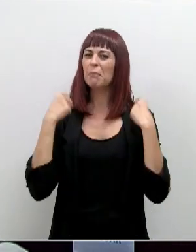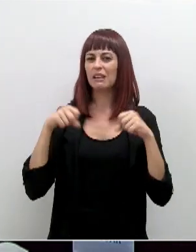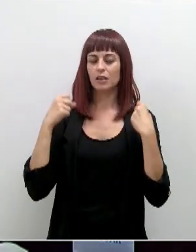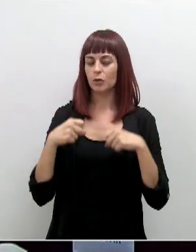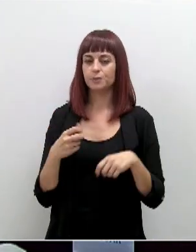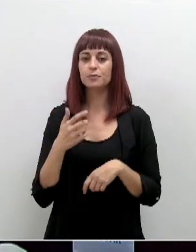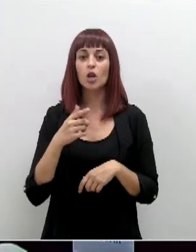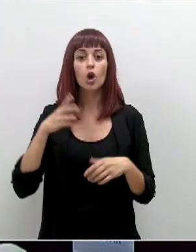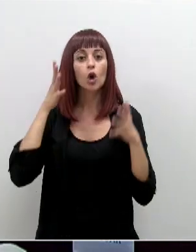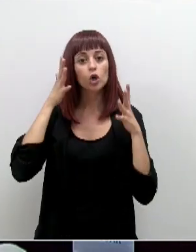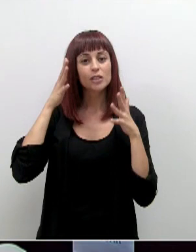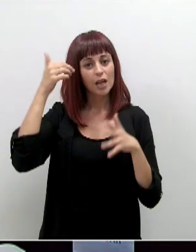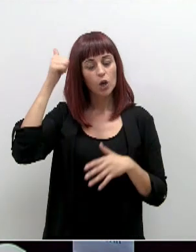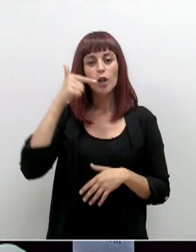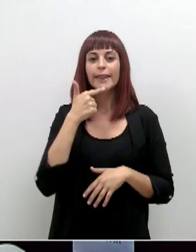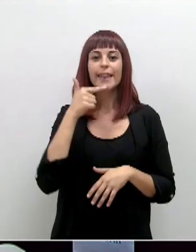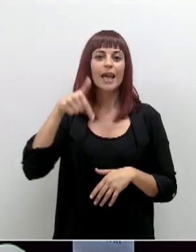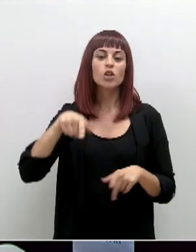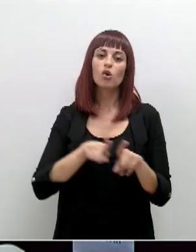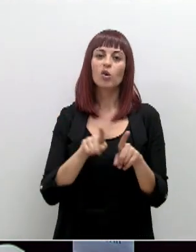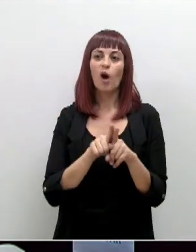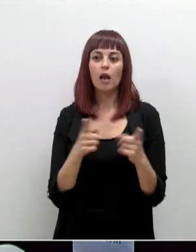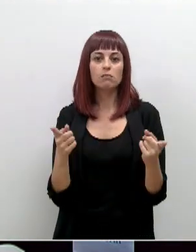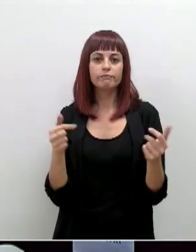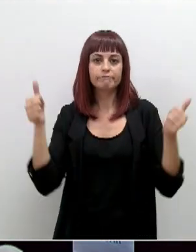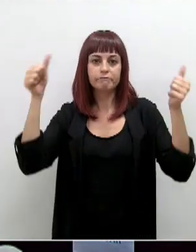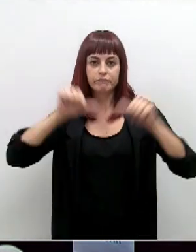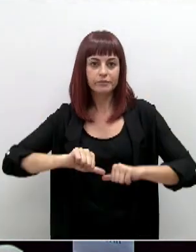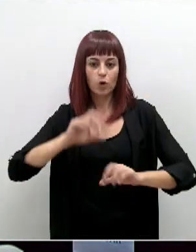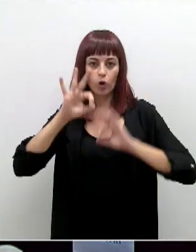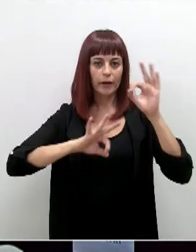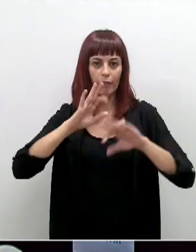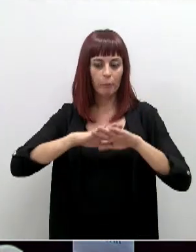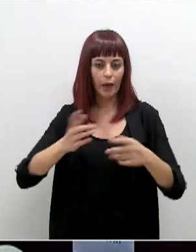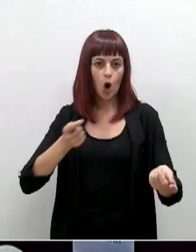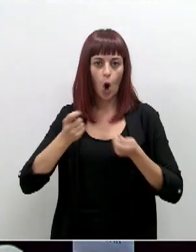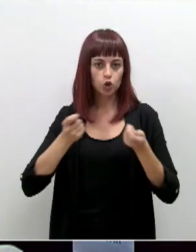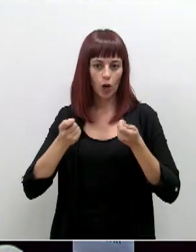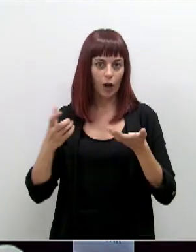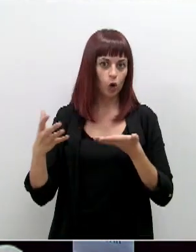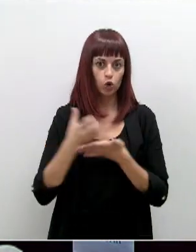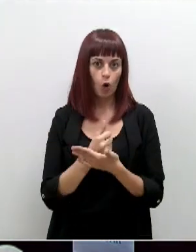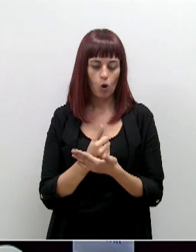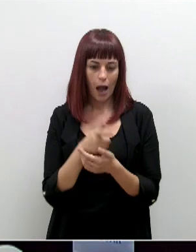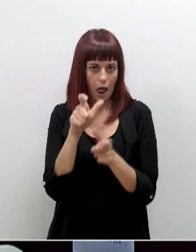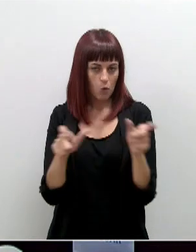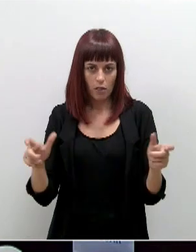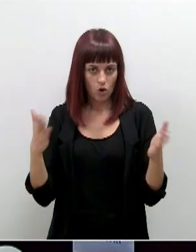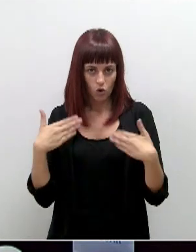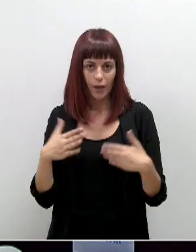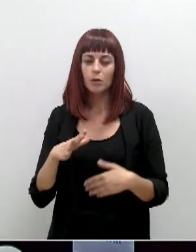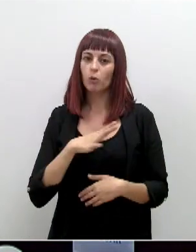el consejero ha dicho que esto va a ser una especie de petición o como no hay logística para controlar todo, todo, todo, que la población por favor